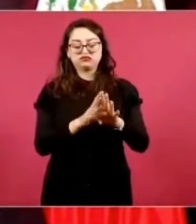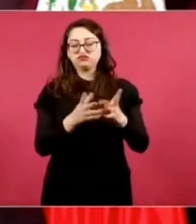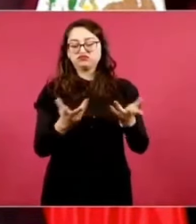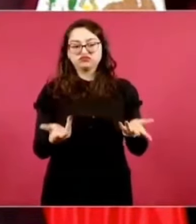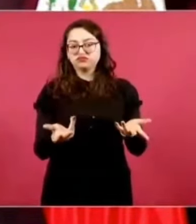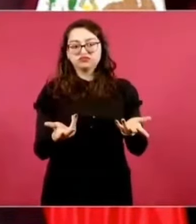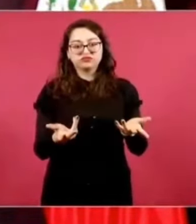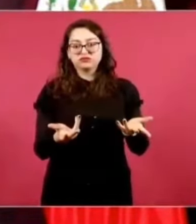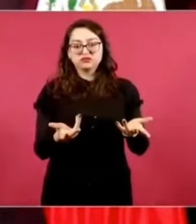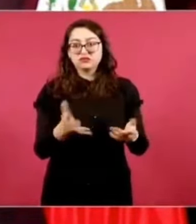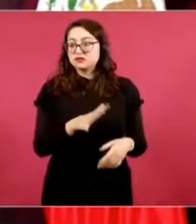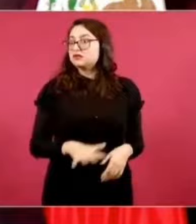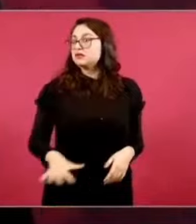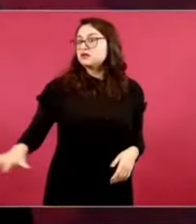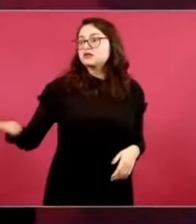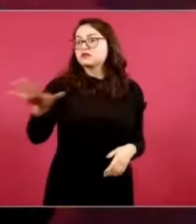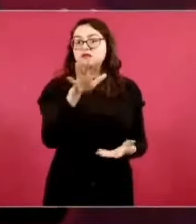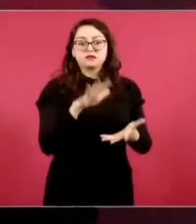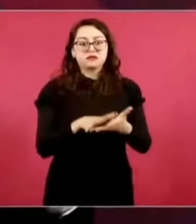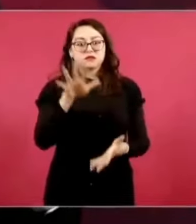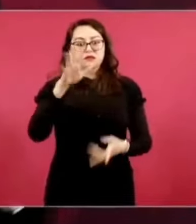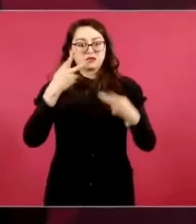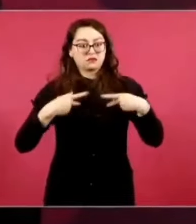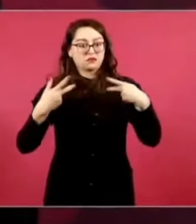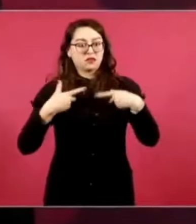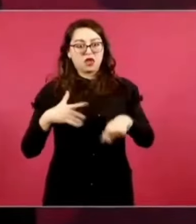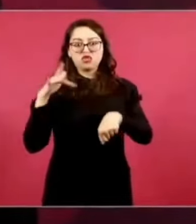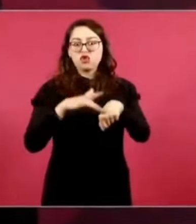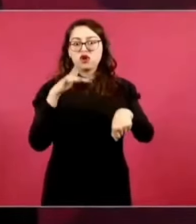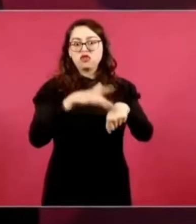generalizado?